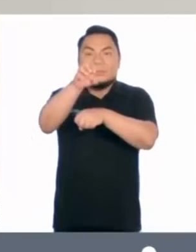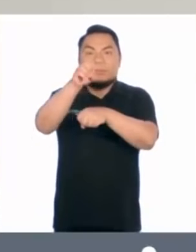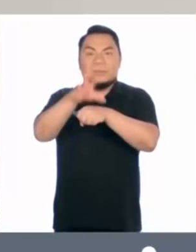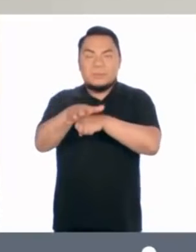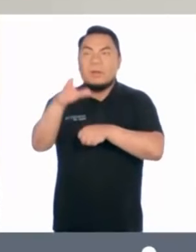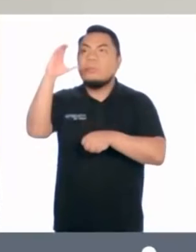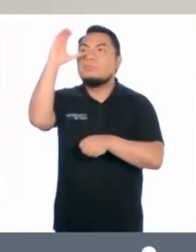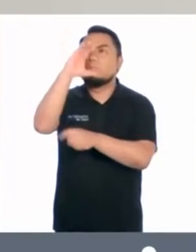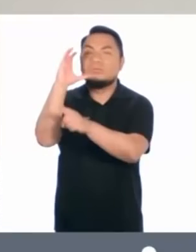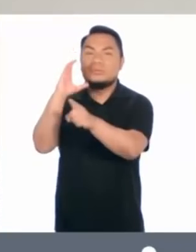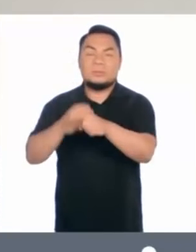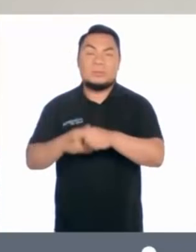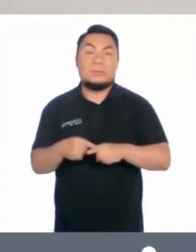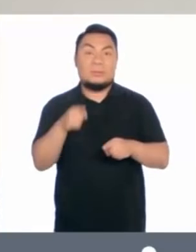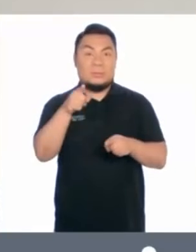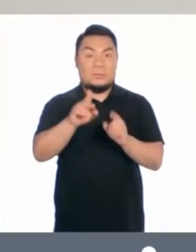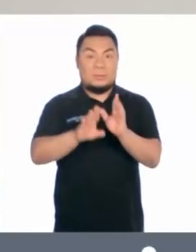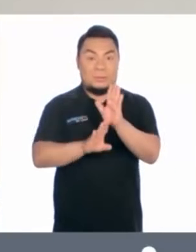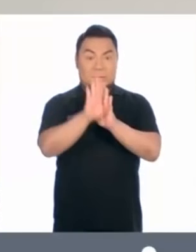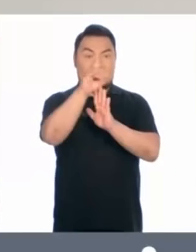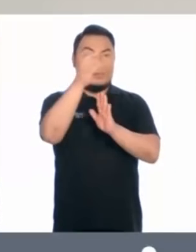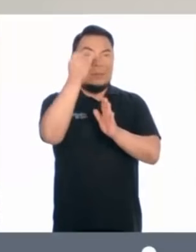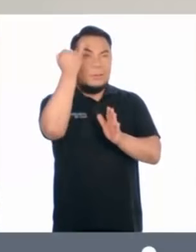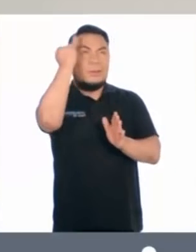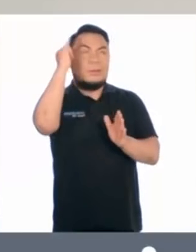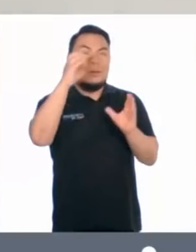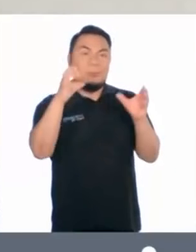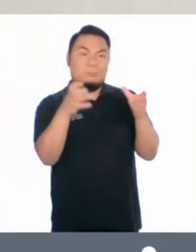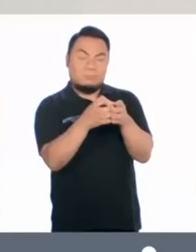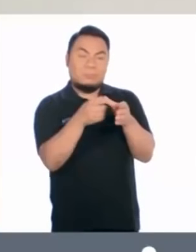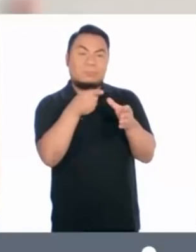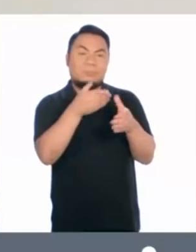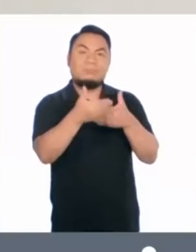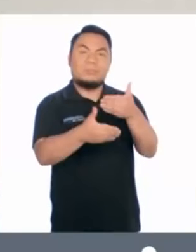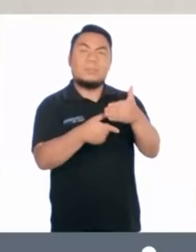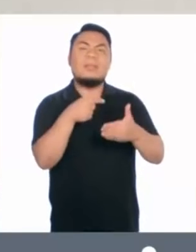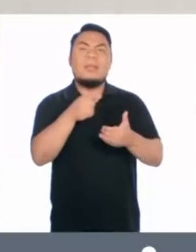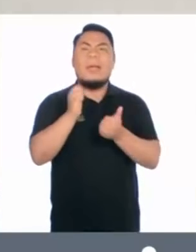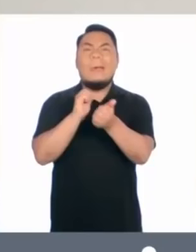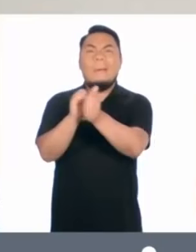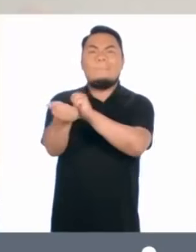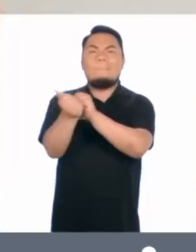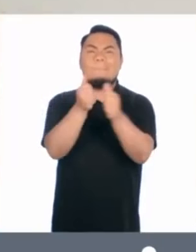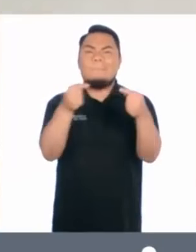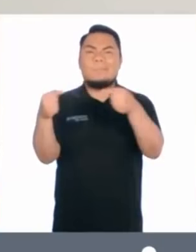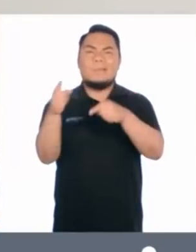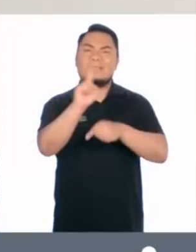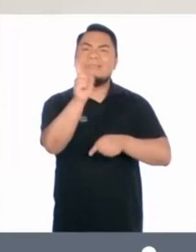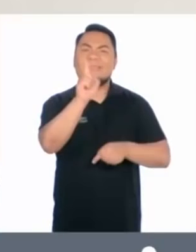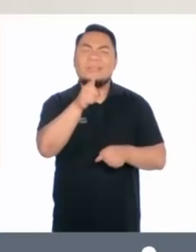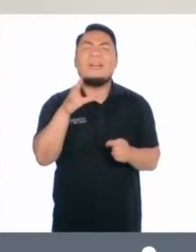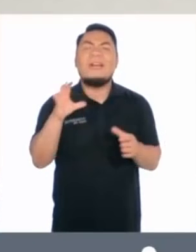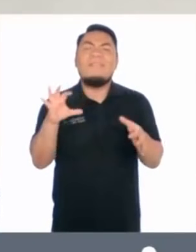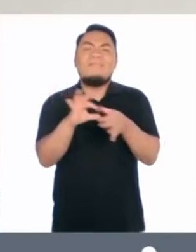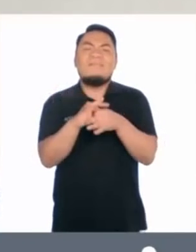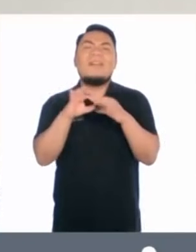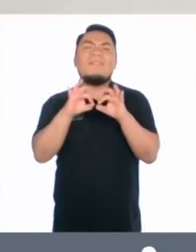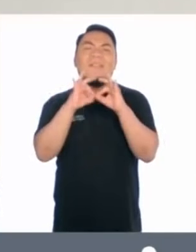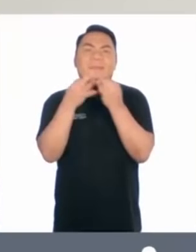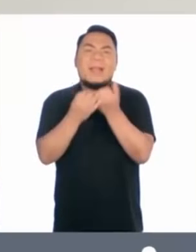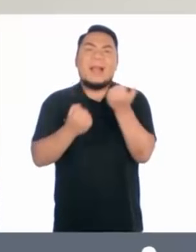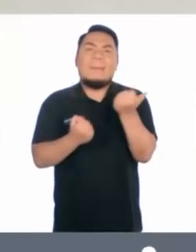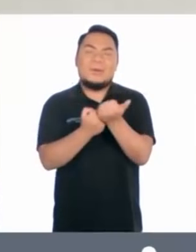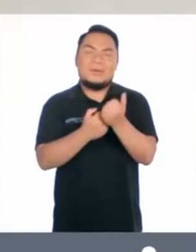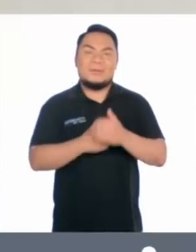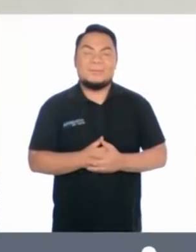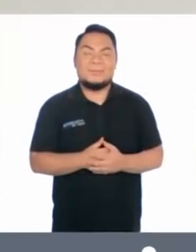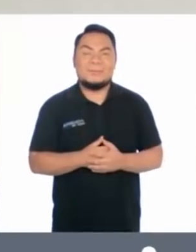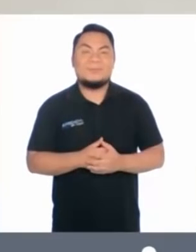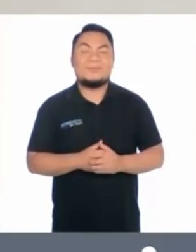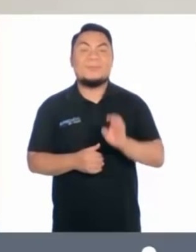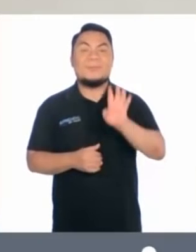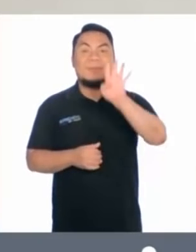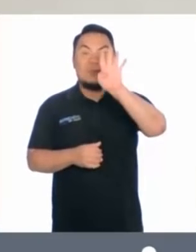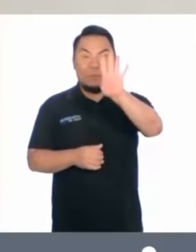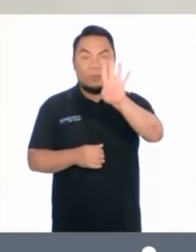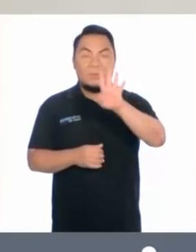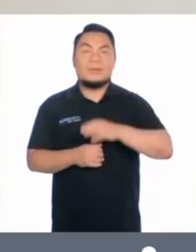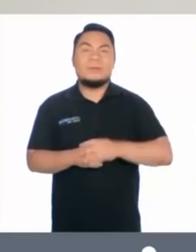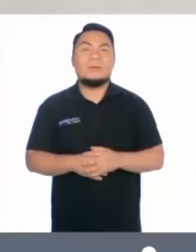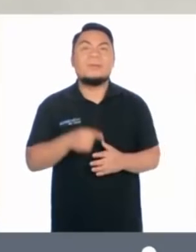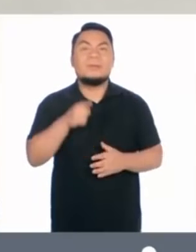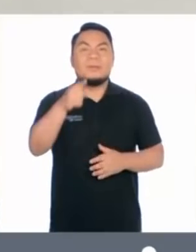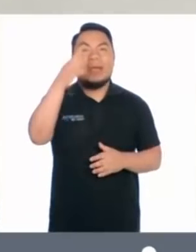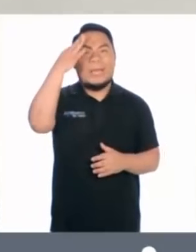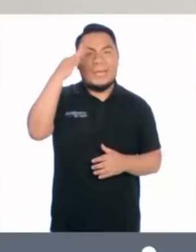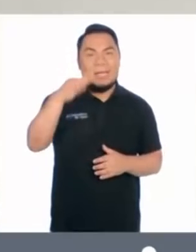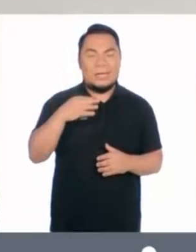asesorar. Recuerda que los emprendedores no somos competencia, somos una familia que siempre se apoya. Número